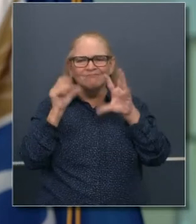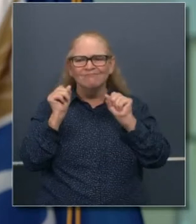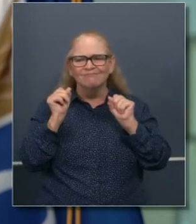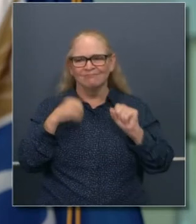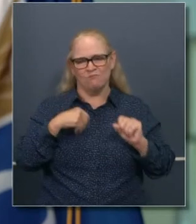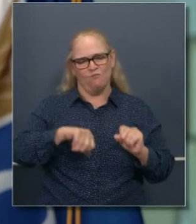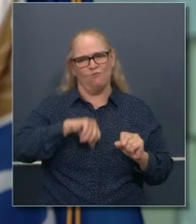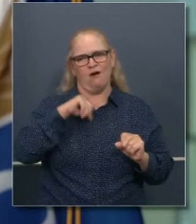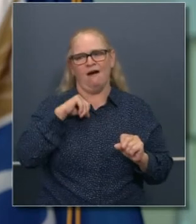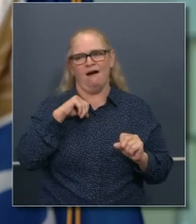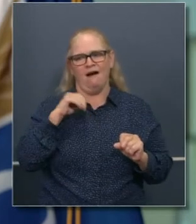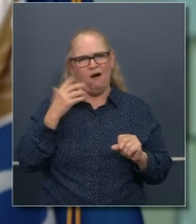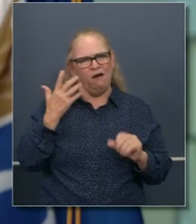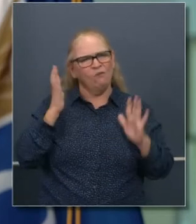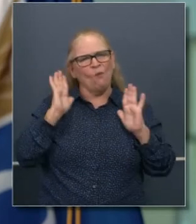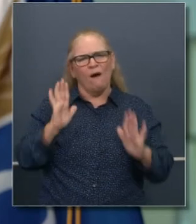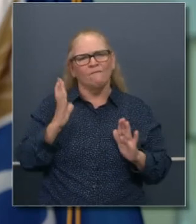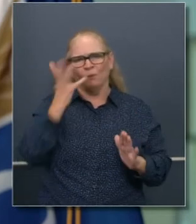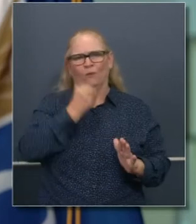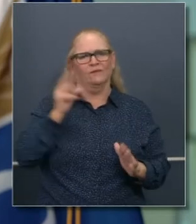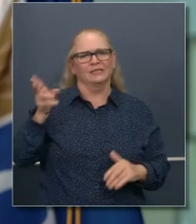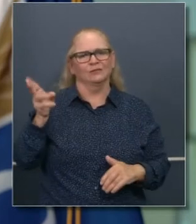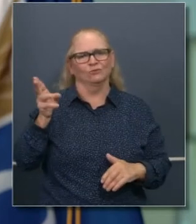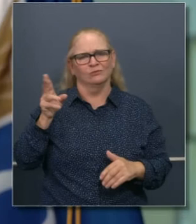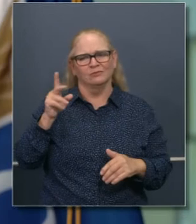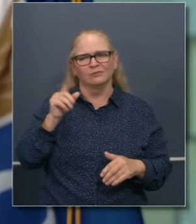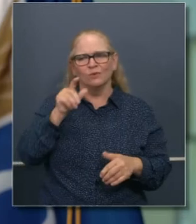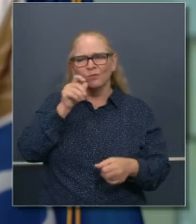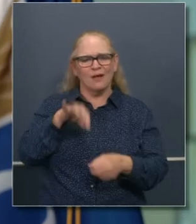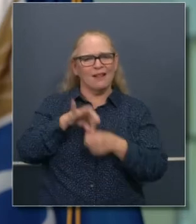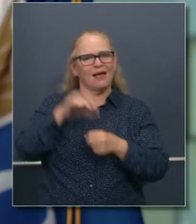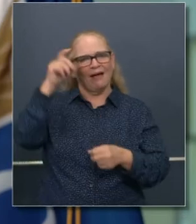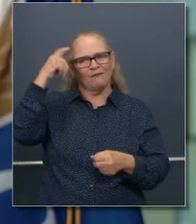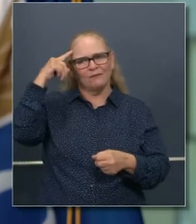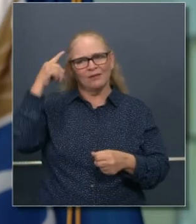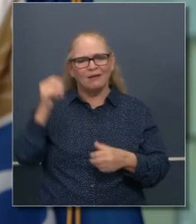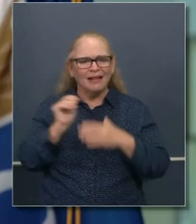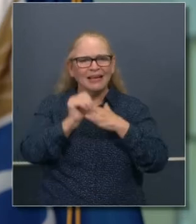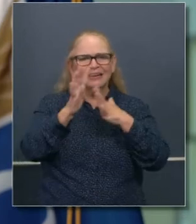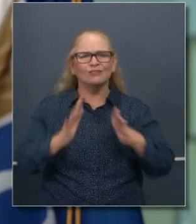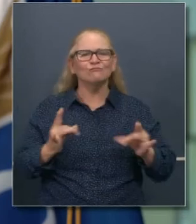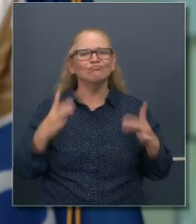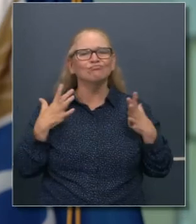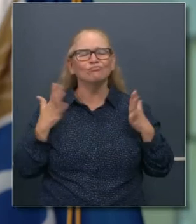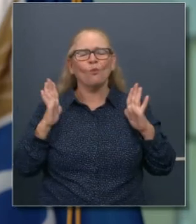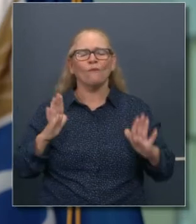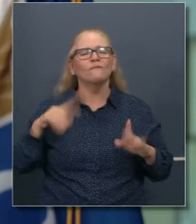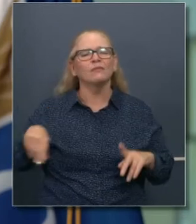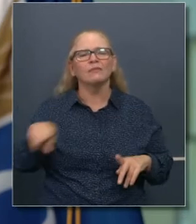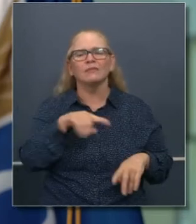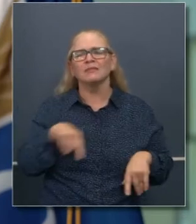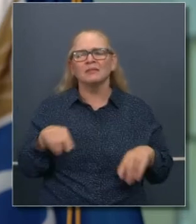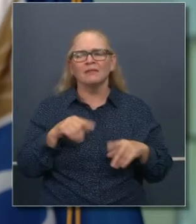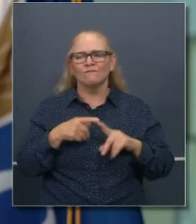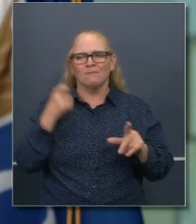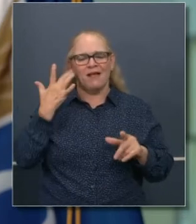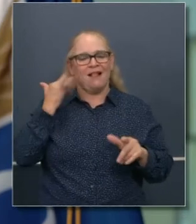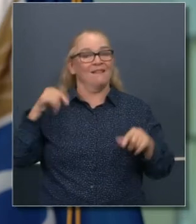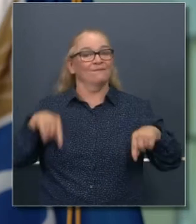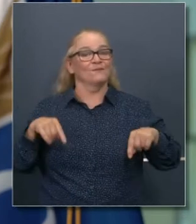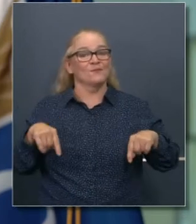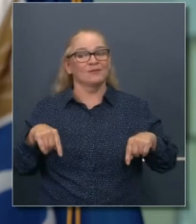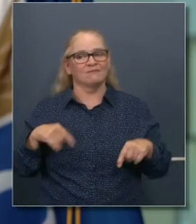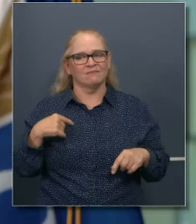de elegir a líderes sobresalientes, y debo decir también con orgullo, debo decir no solamente como californiano,